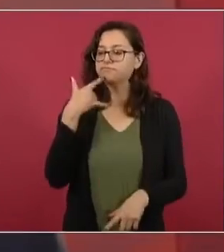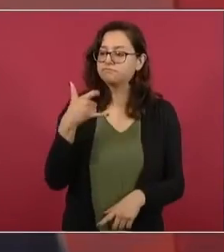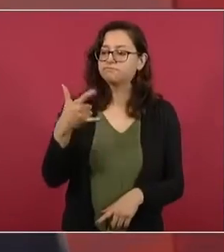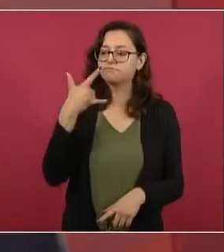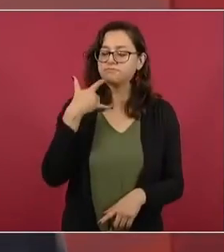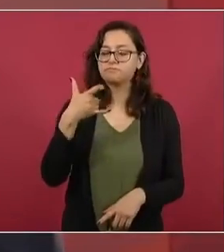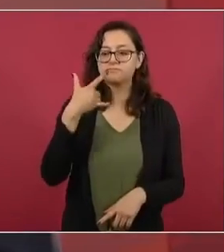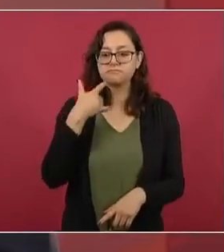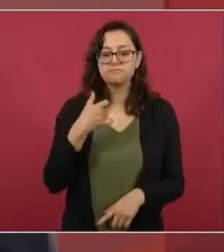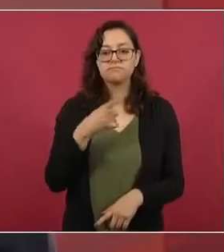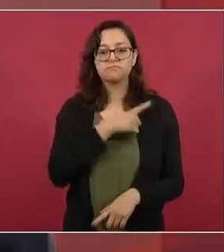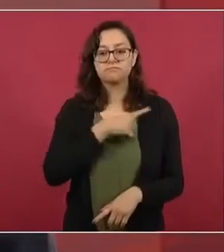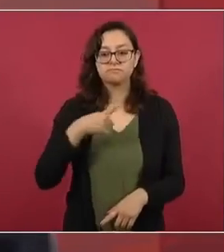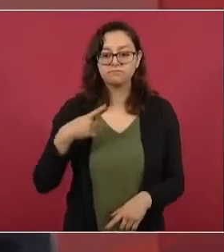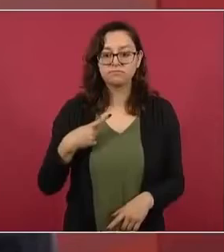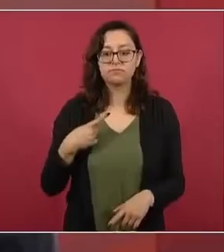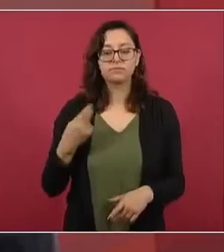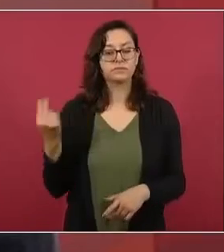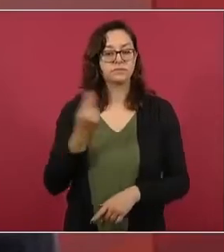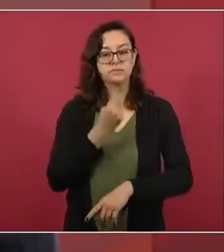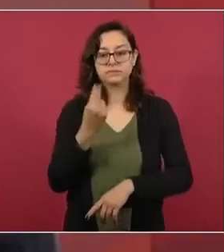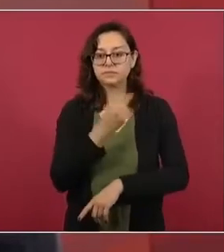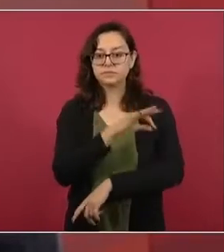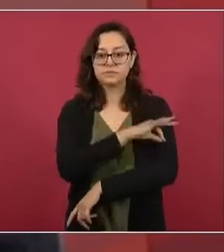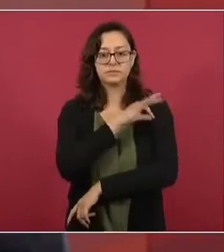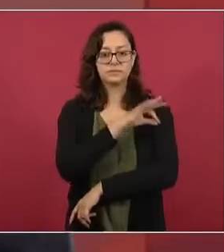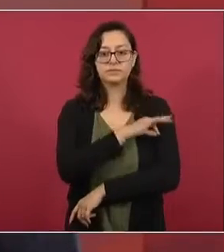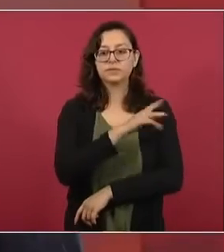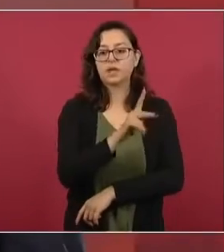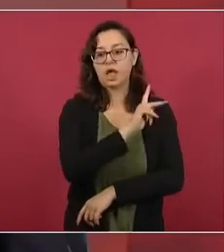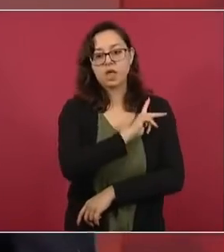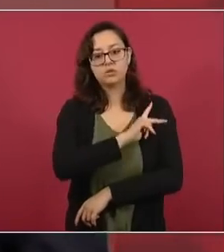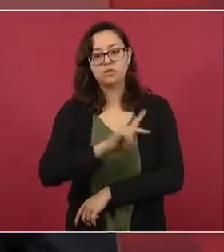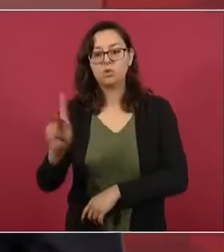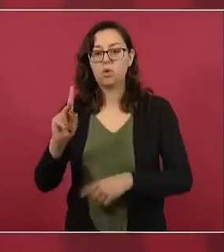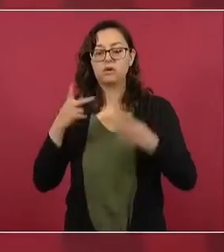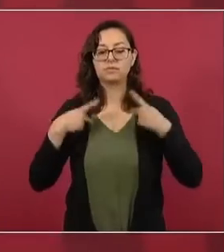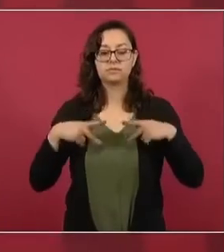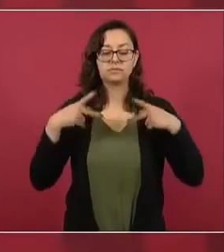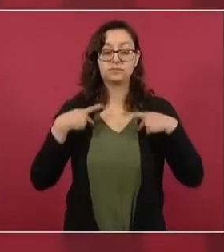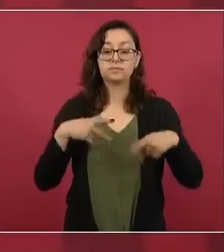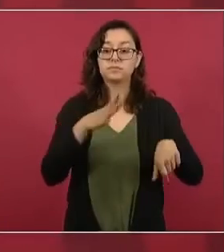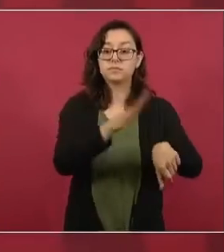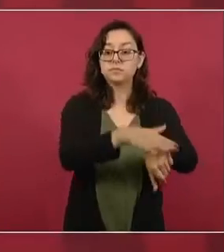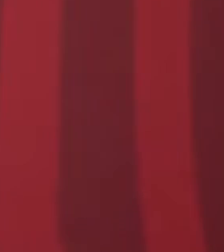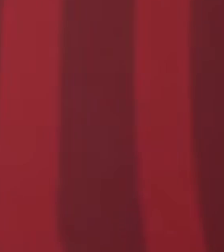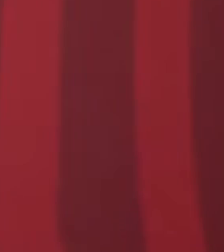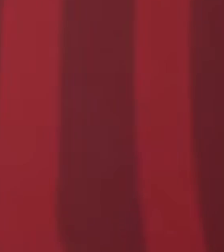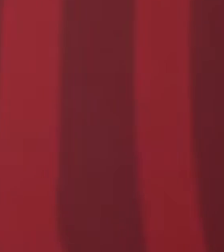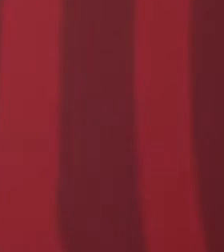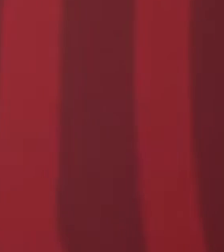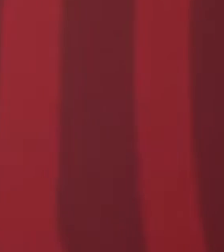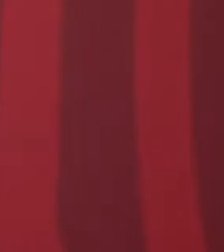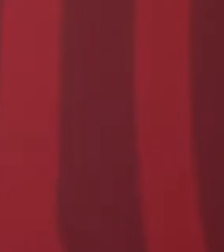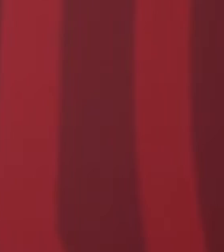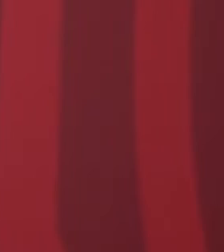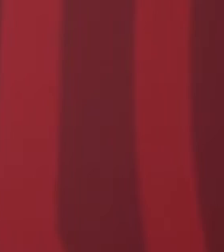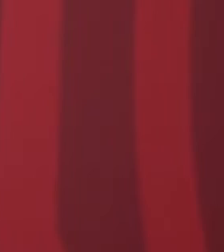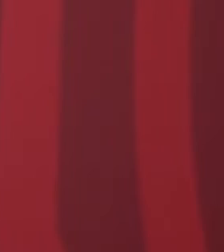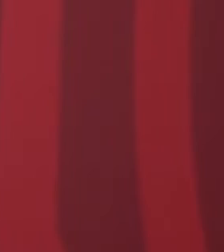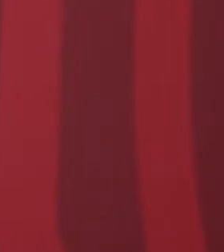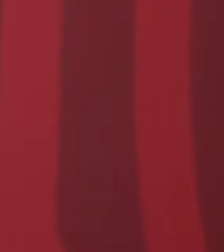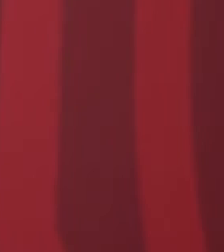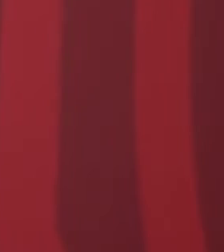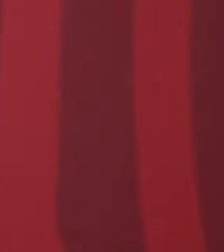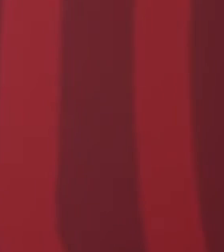a todos. Los exhorto, llamo, convoco a todos los